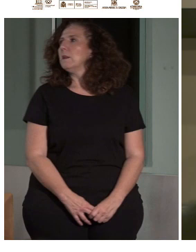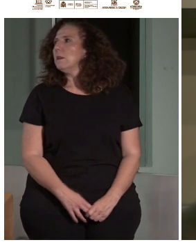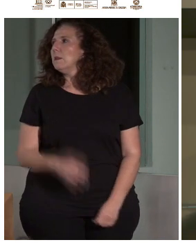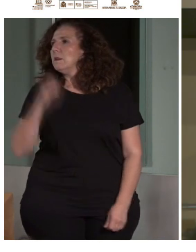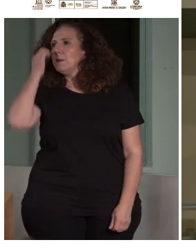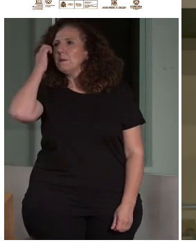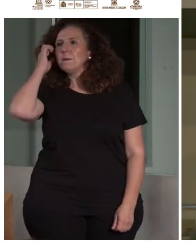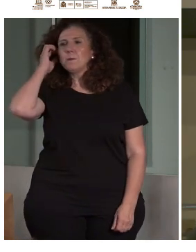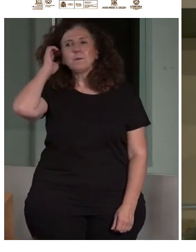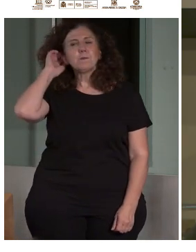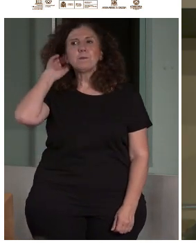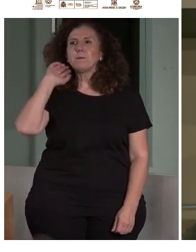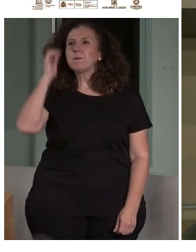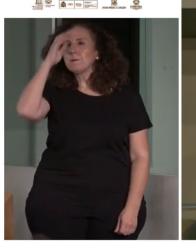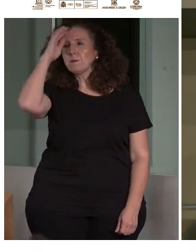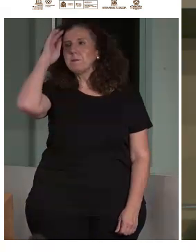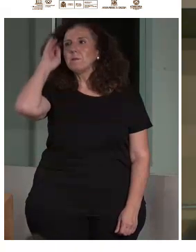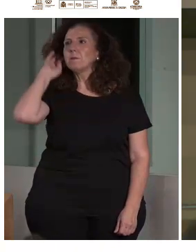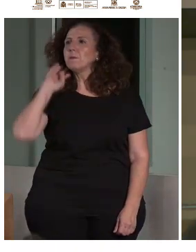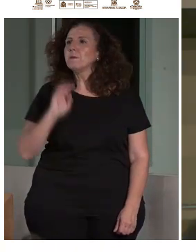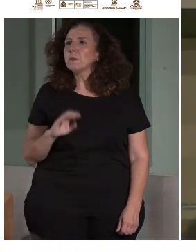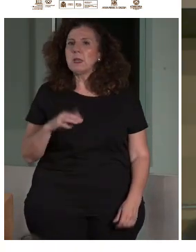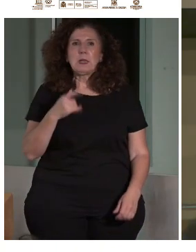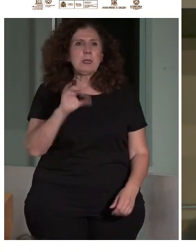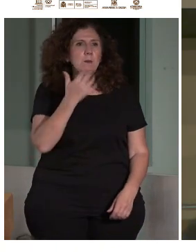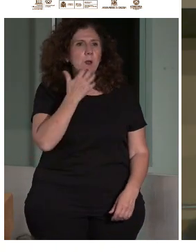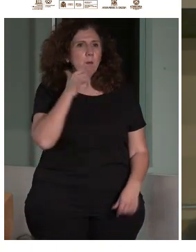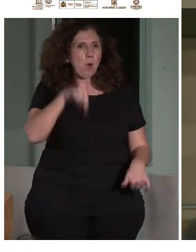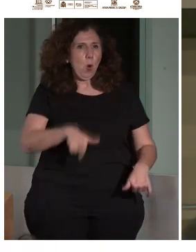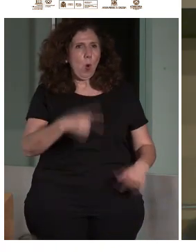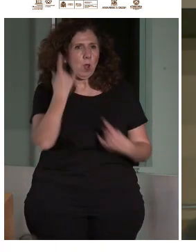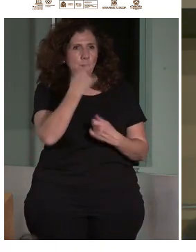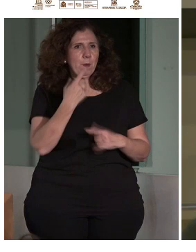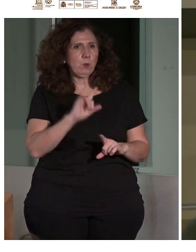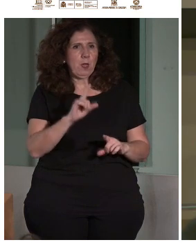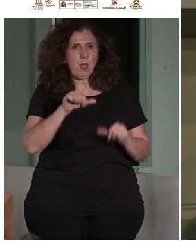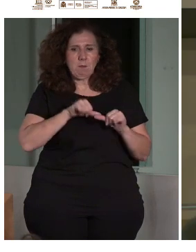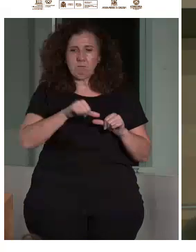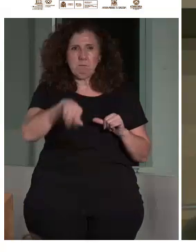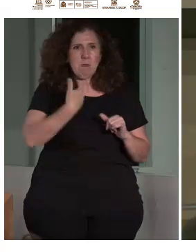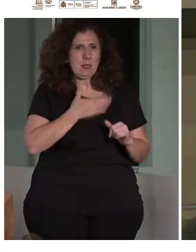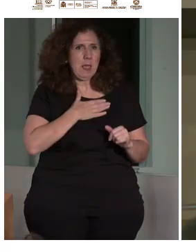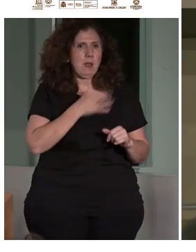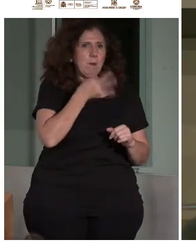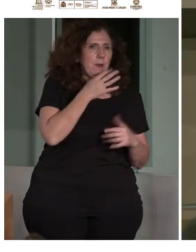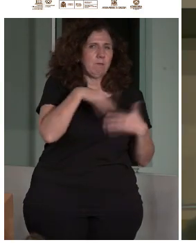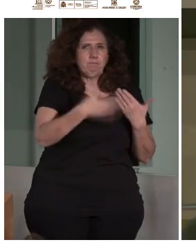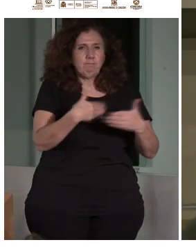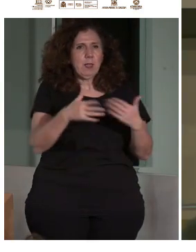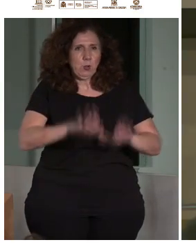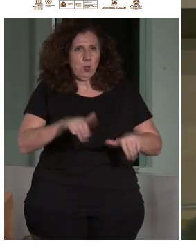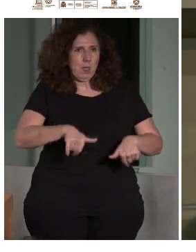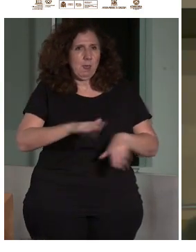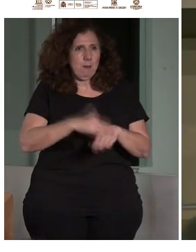Si no, bueno, tendremos ocasión de vernos estos días. O sea, que cualquier cosa que queráis decirme, pues en cualquier momento, ¿de acuerdo?